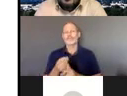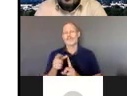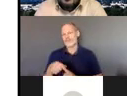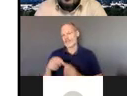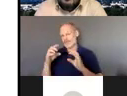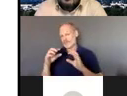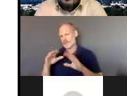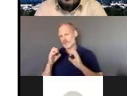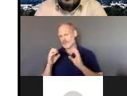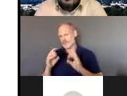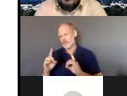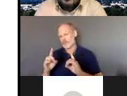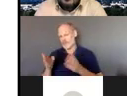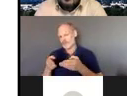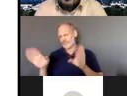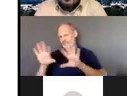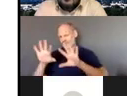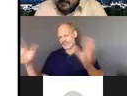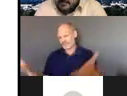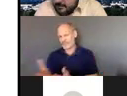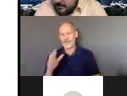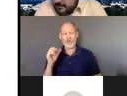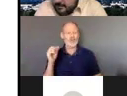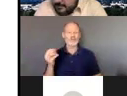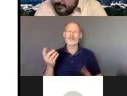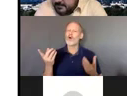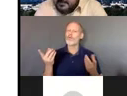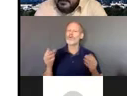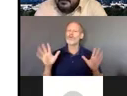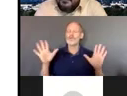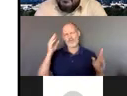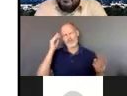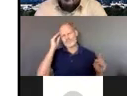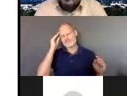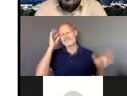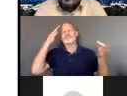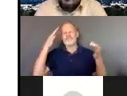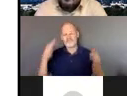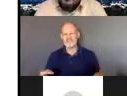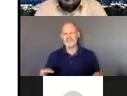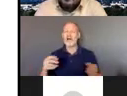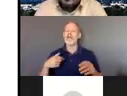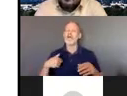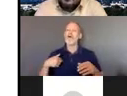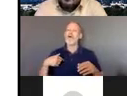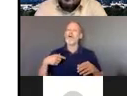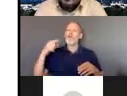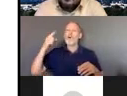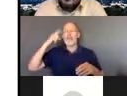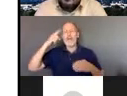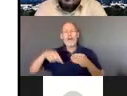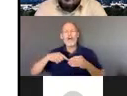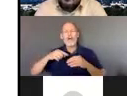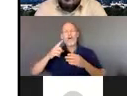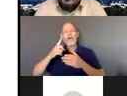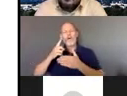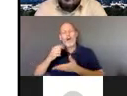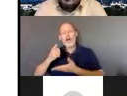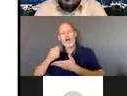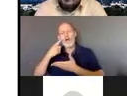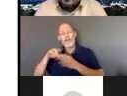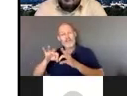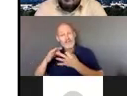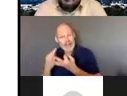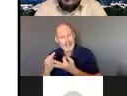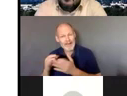tener pues las ideas generales de lo que los padres familiares estudiantes pueden y deberían esperar aún a través